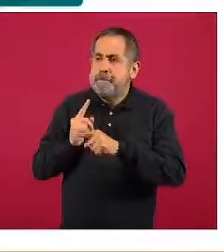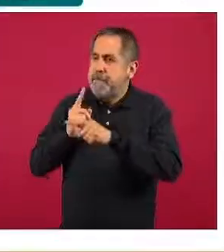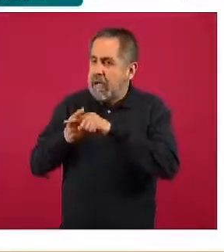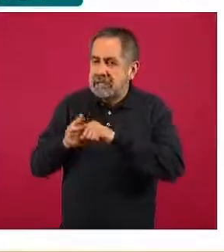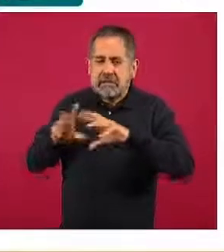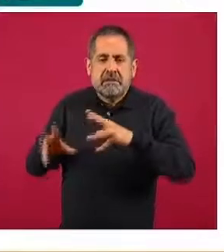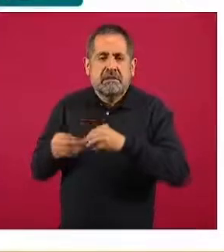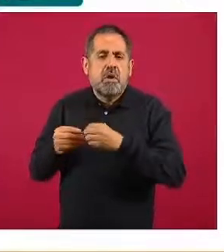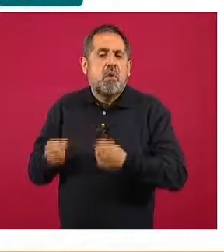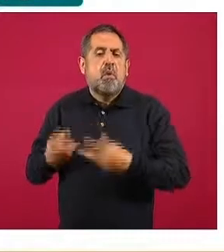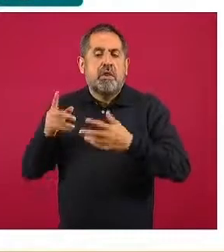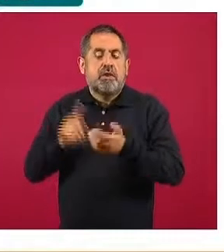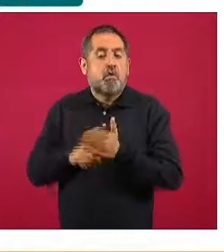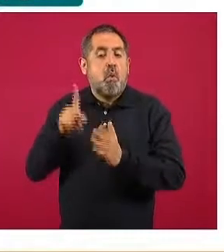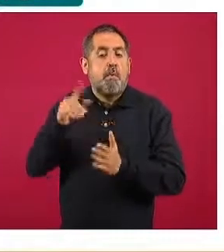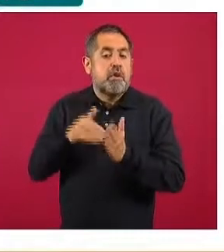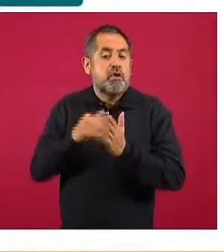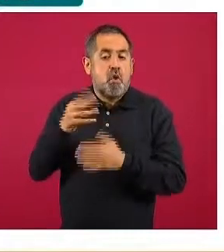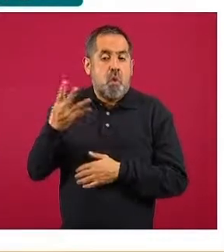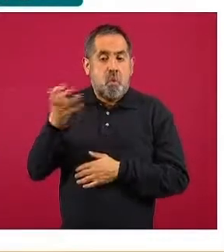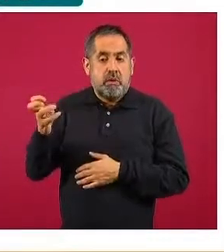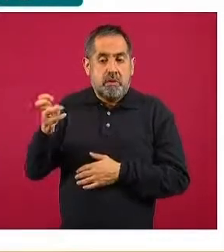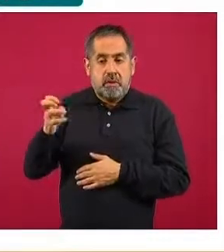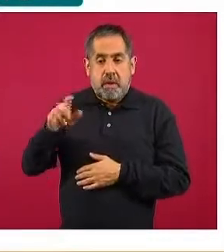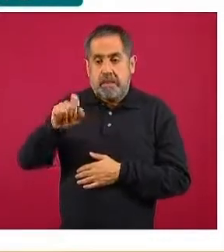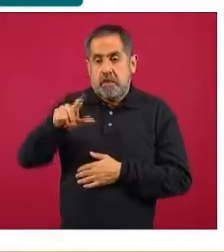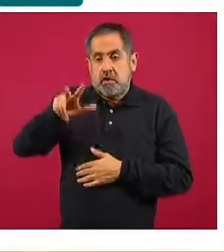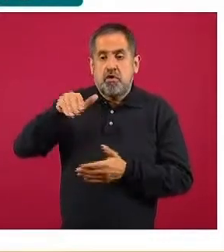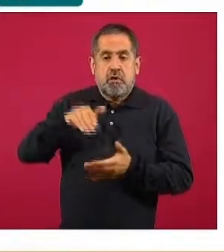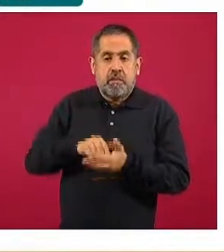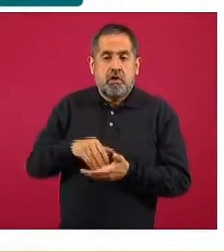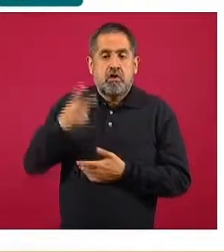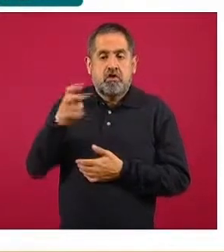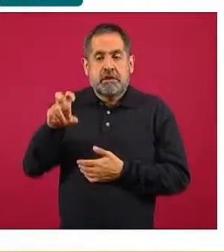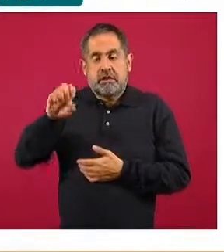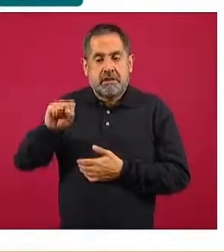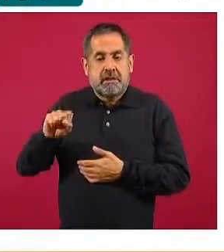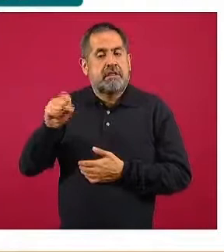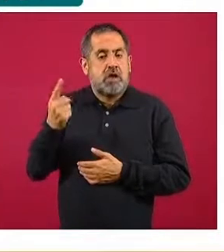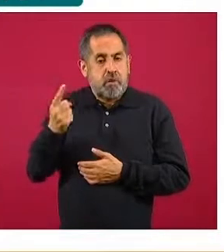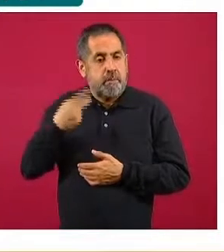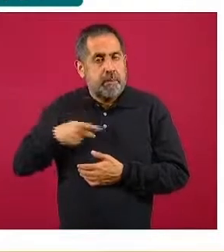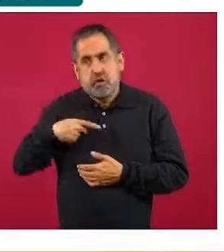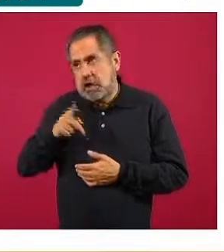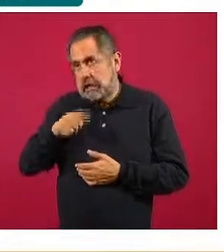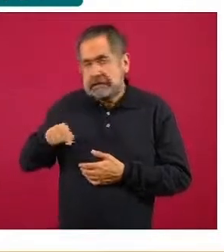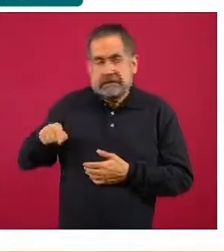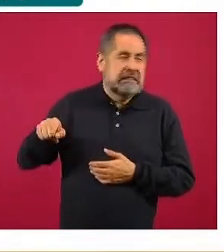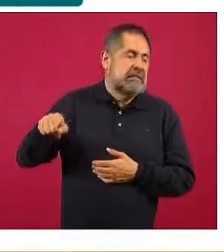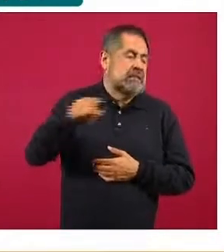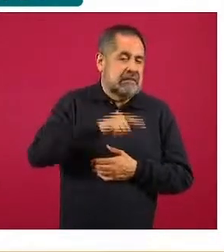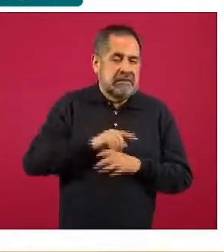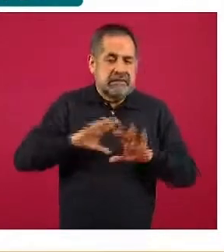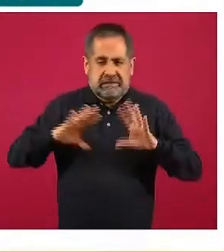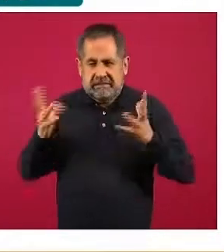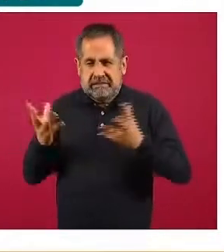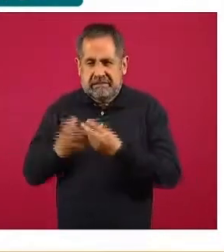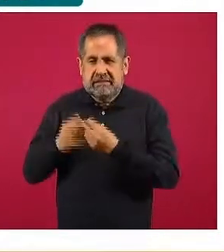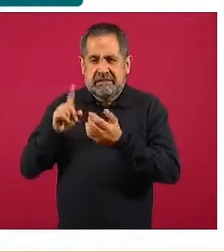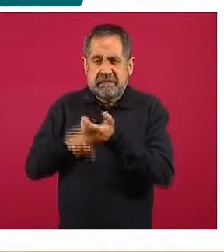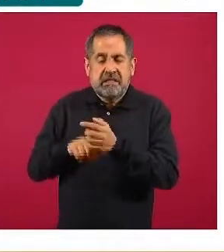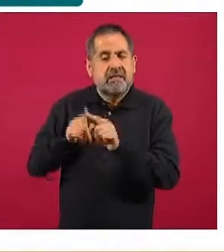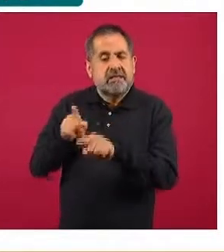a este número estimado de un millón cuatrocientas veintiocho mil doscientas sesenta y un personas que registradas en el CISBER,